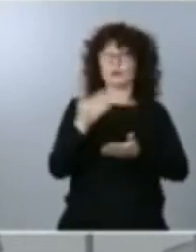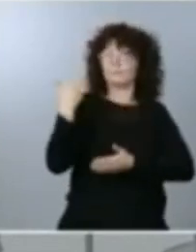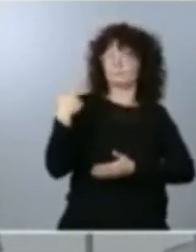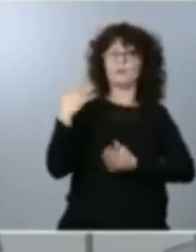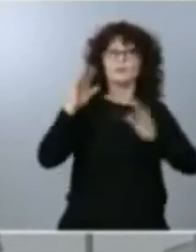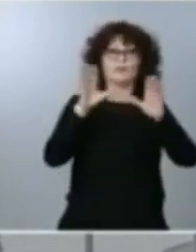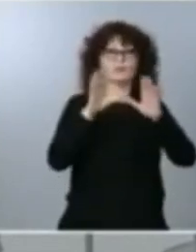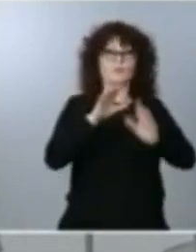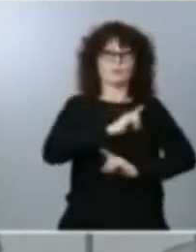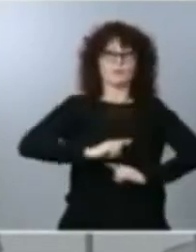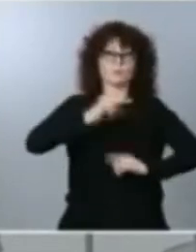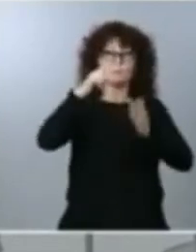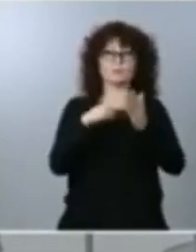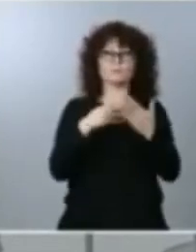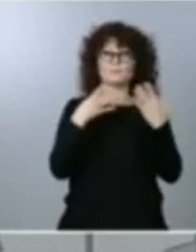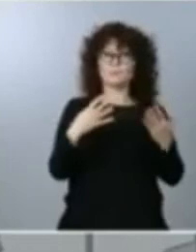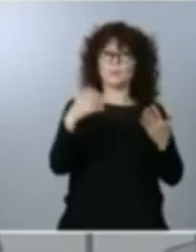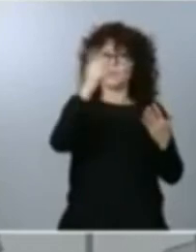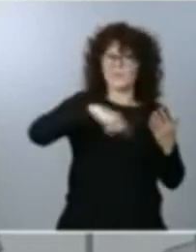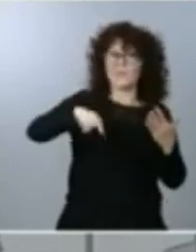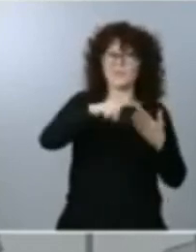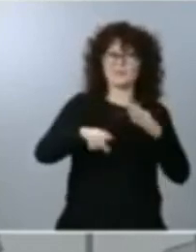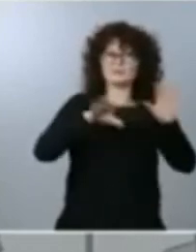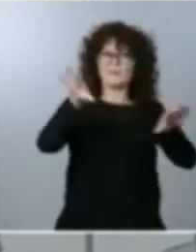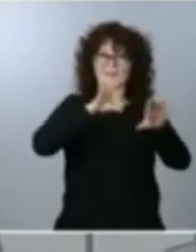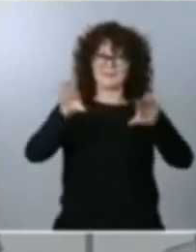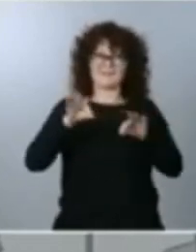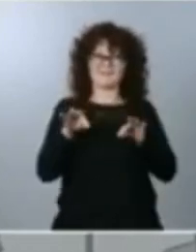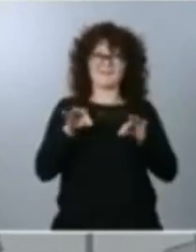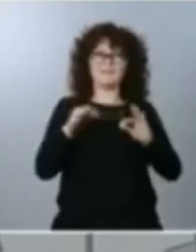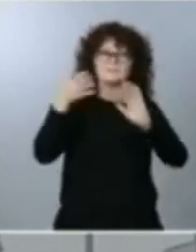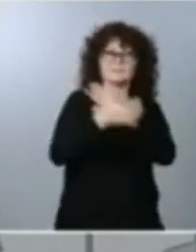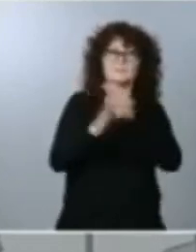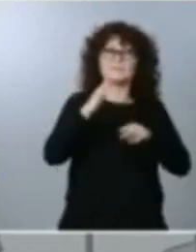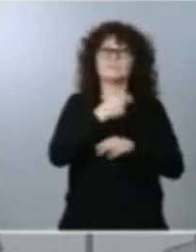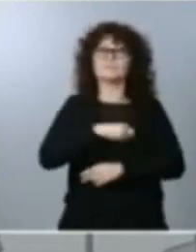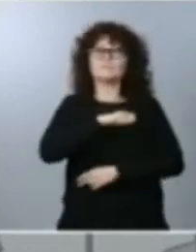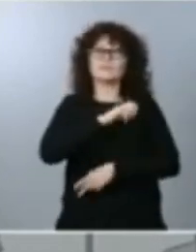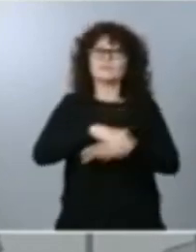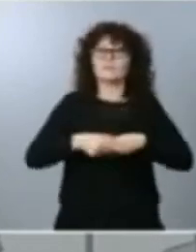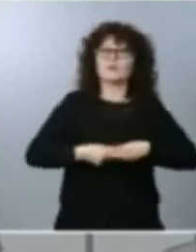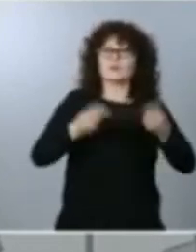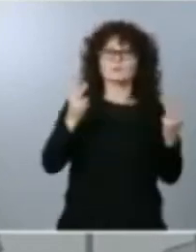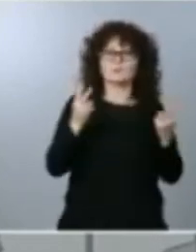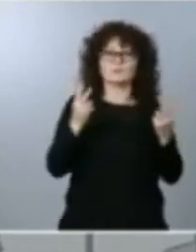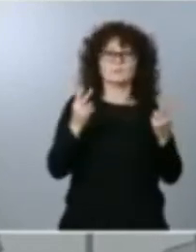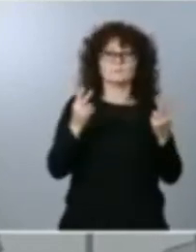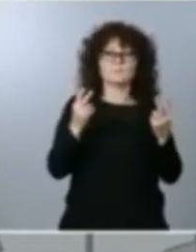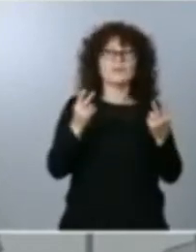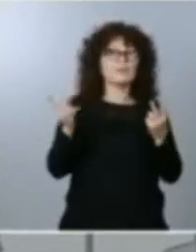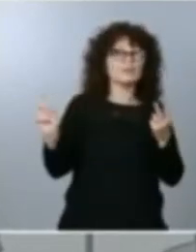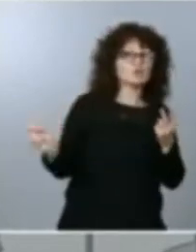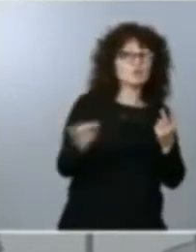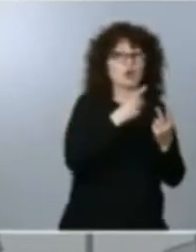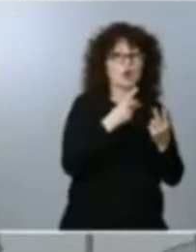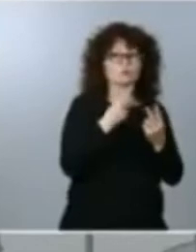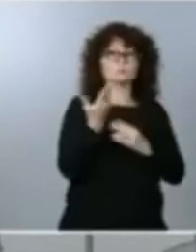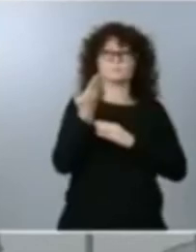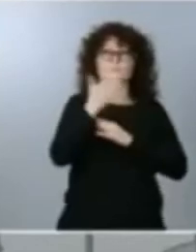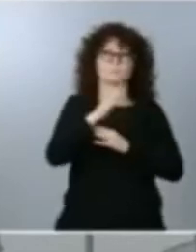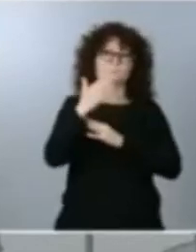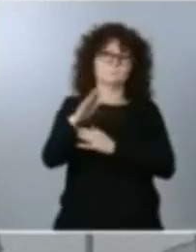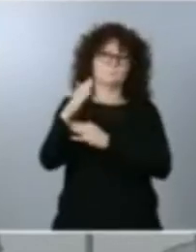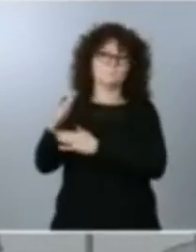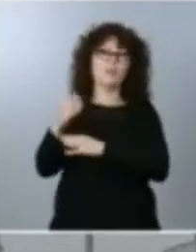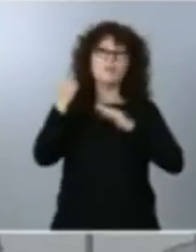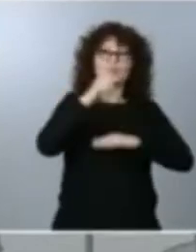2019 la España democrática está representada en todos y cada uno de los escaños y son 198 escaños los que dijeron